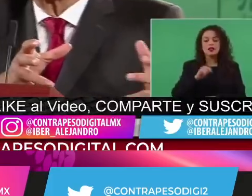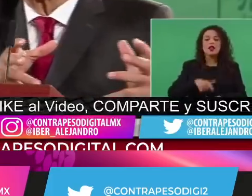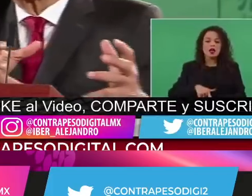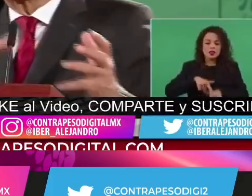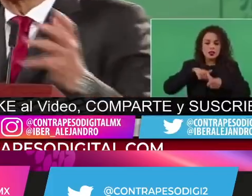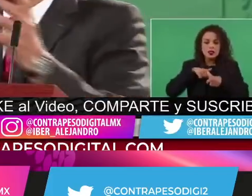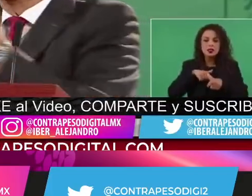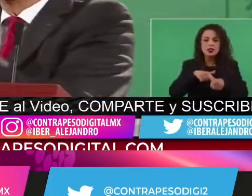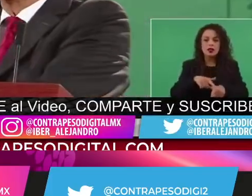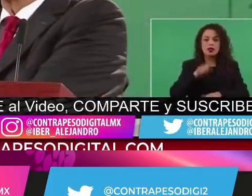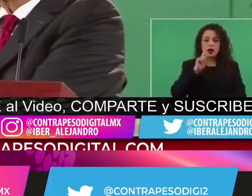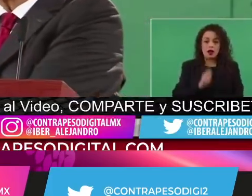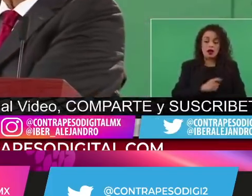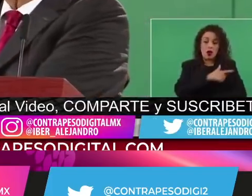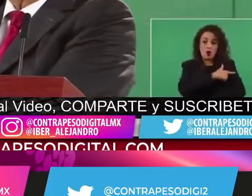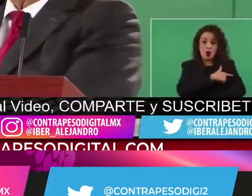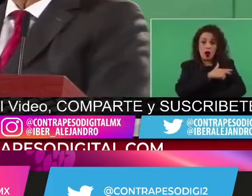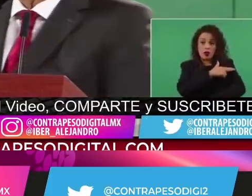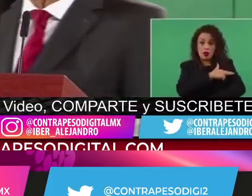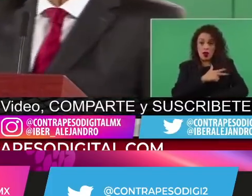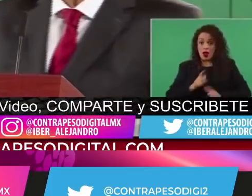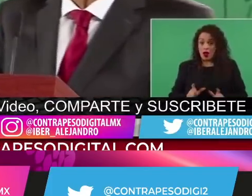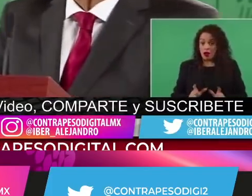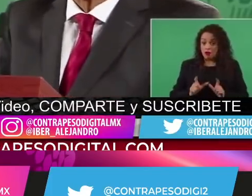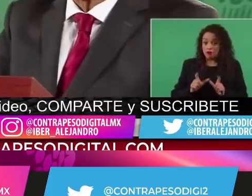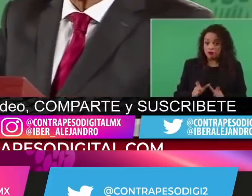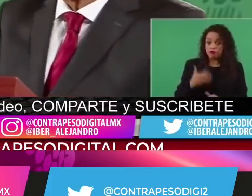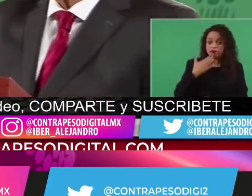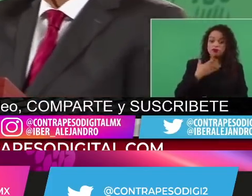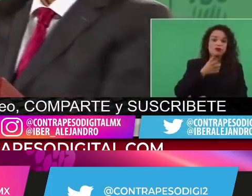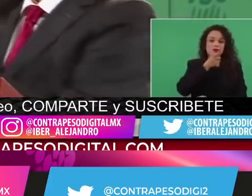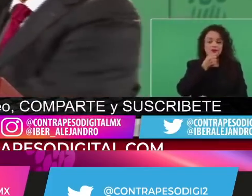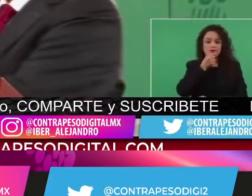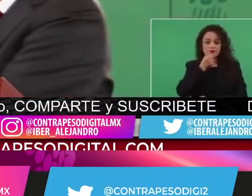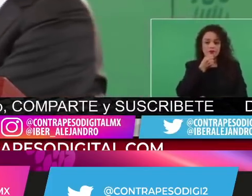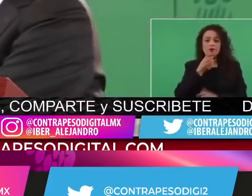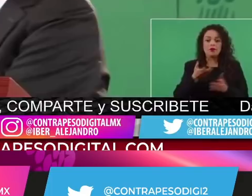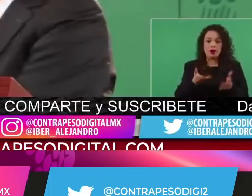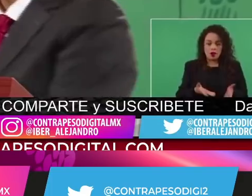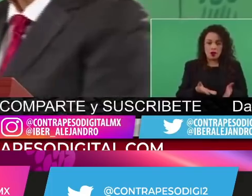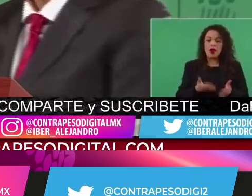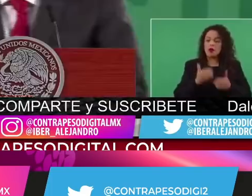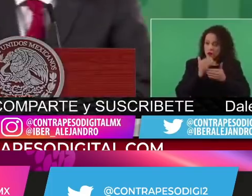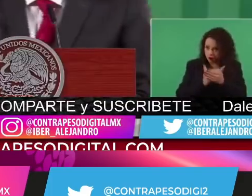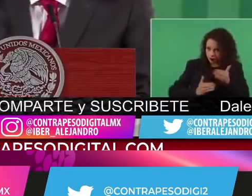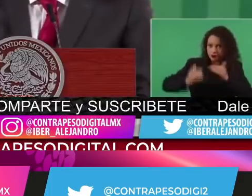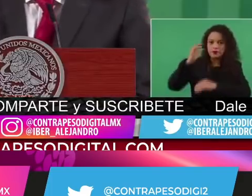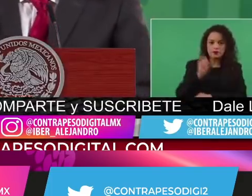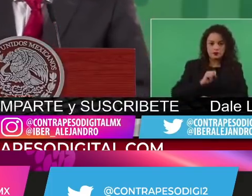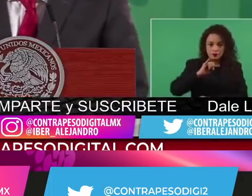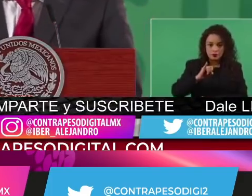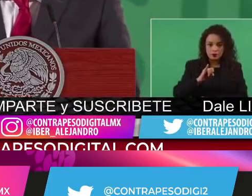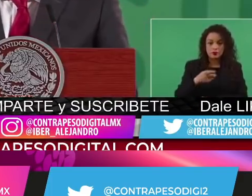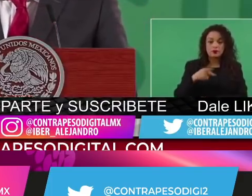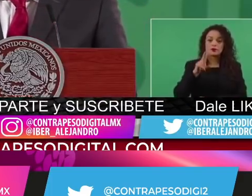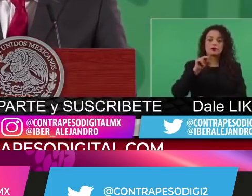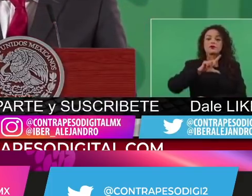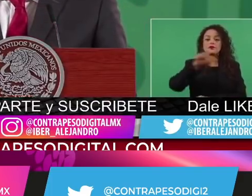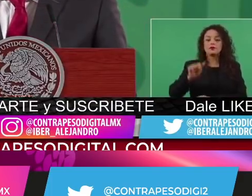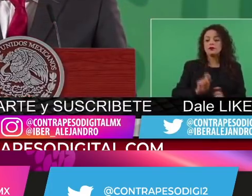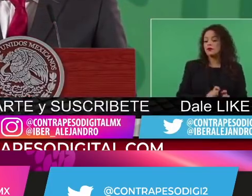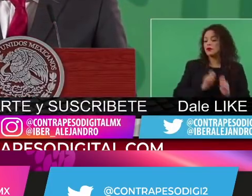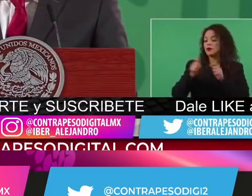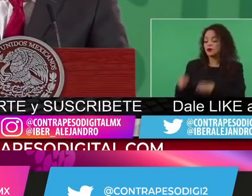Esta mañana el presidente de la república anunció tres reformas estructurales que quedan pendientes durante